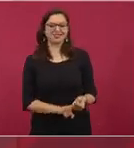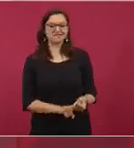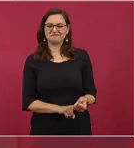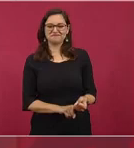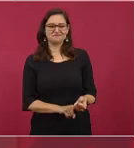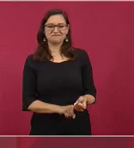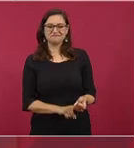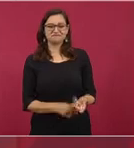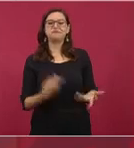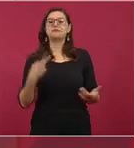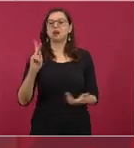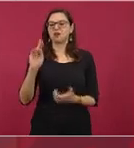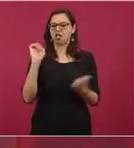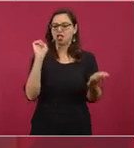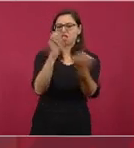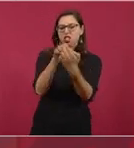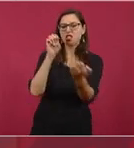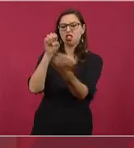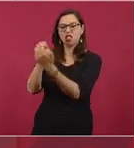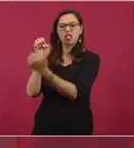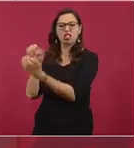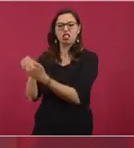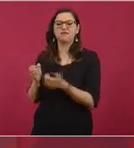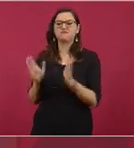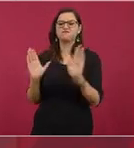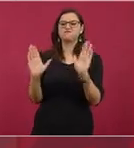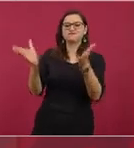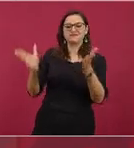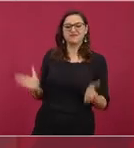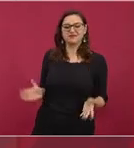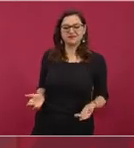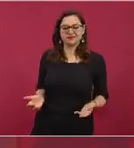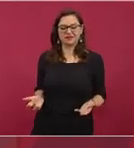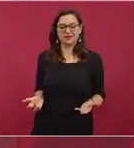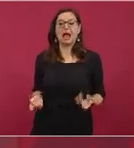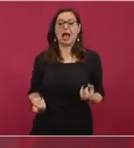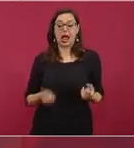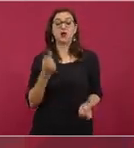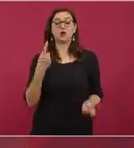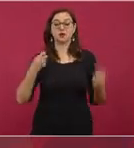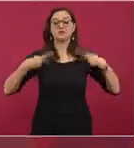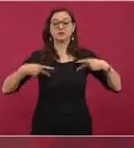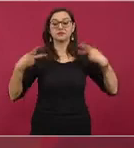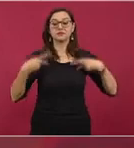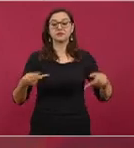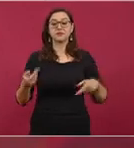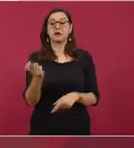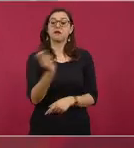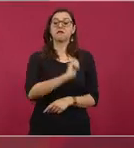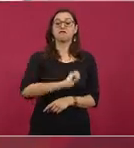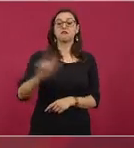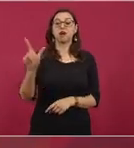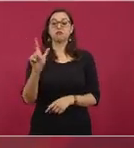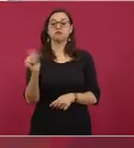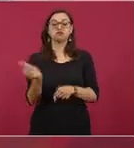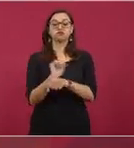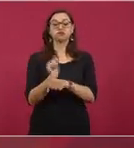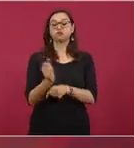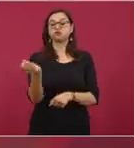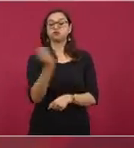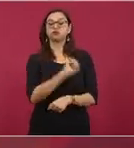Hay de estos famosos que hacen publicidad,